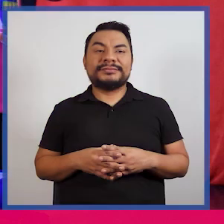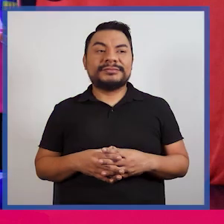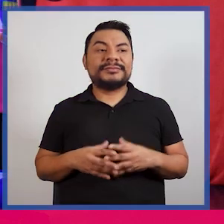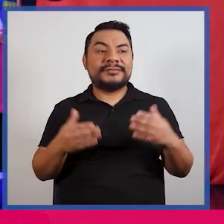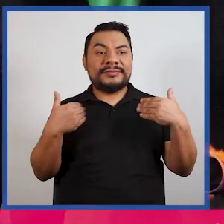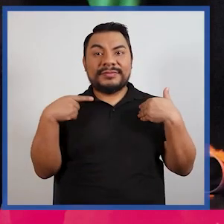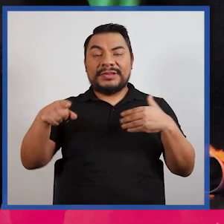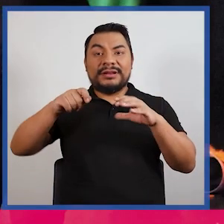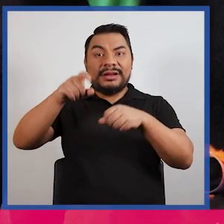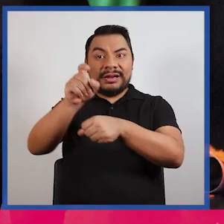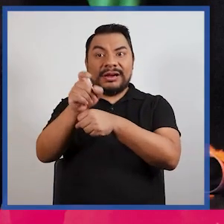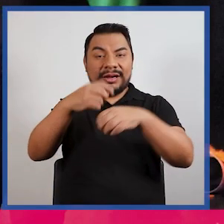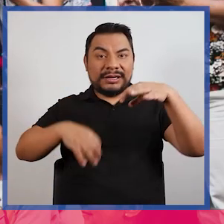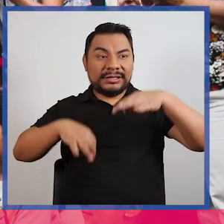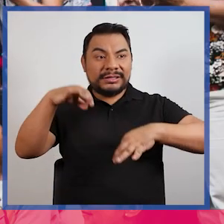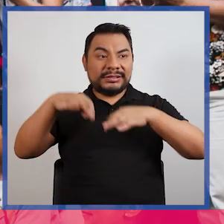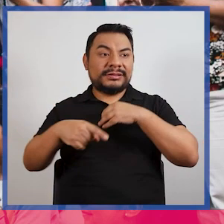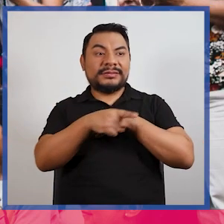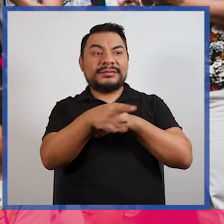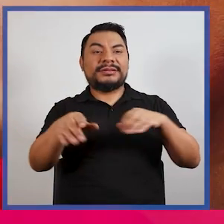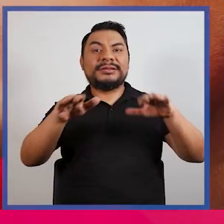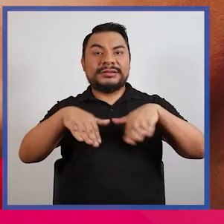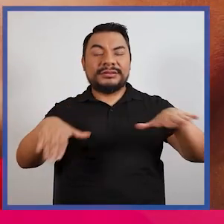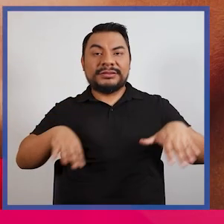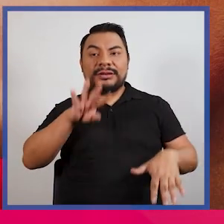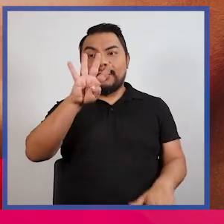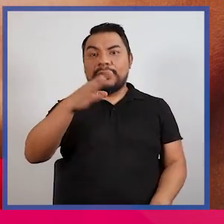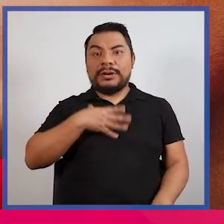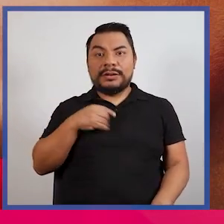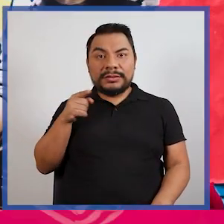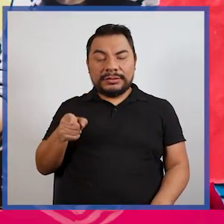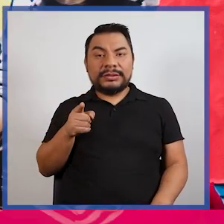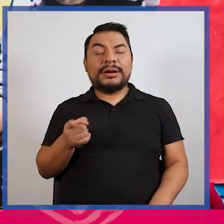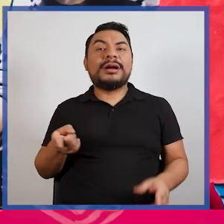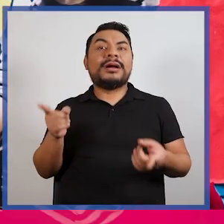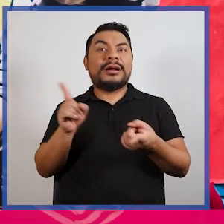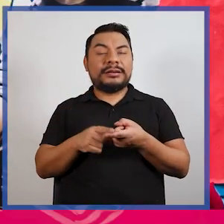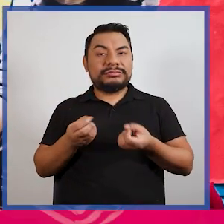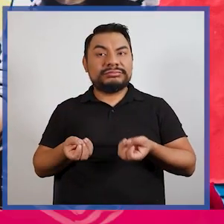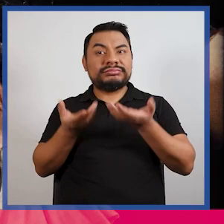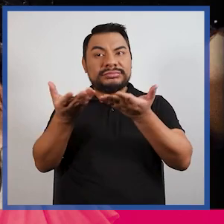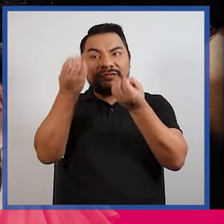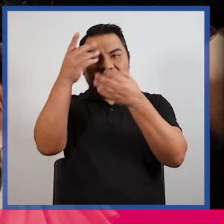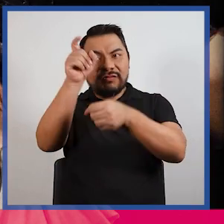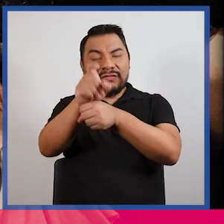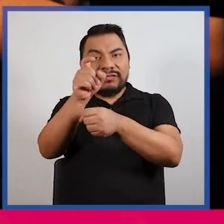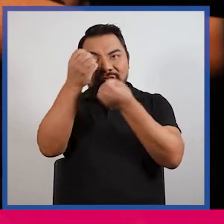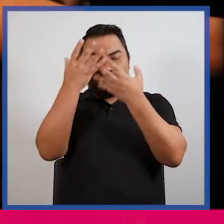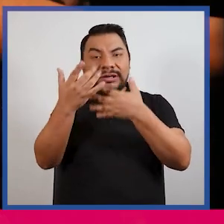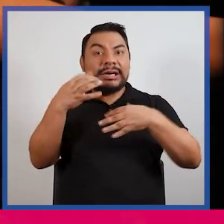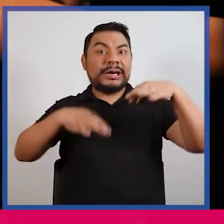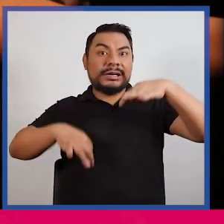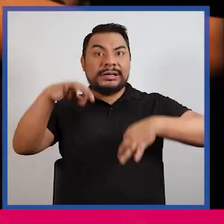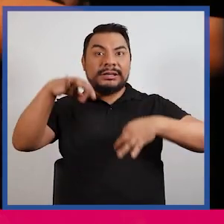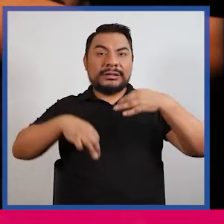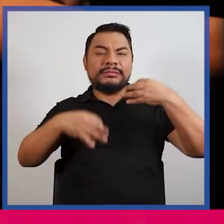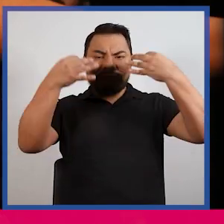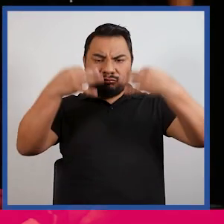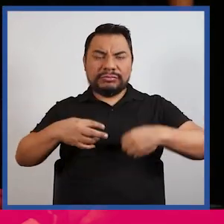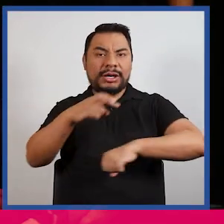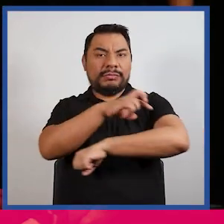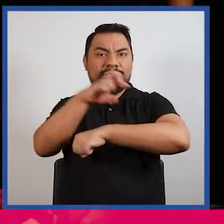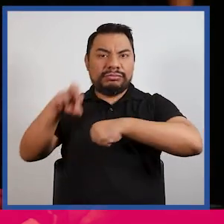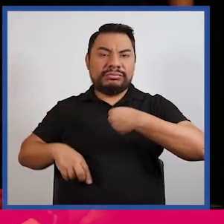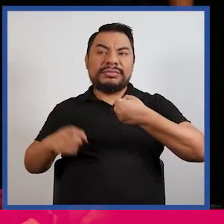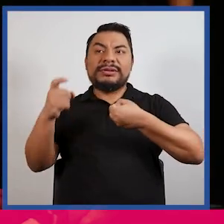Tienen talleres de teatro para niños desde los cuatro años hasta brindar formación de actores con rigor